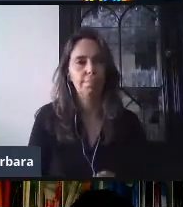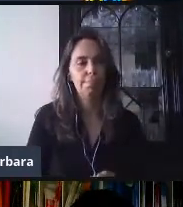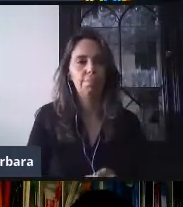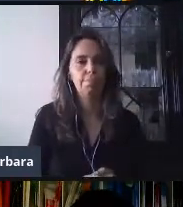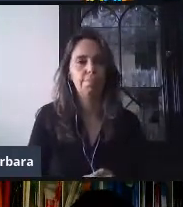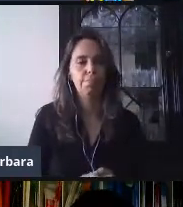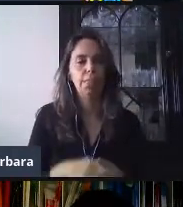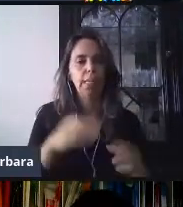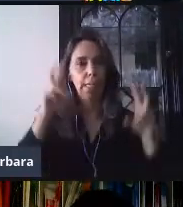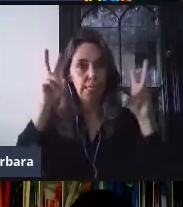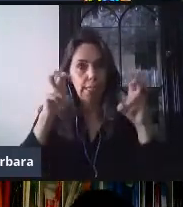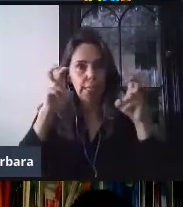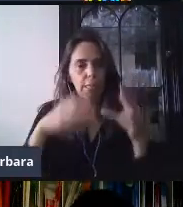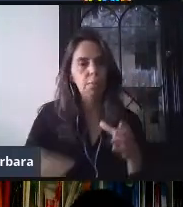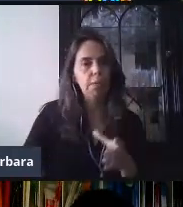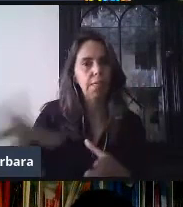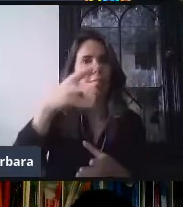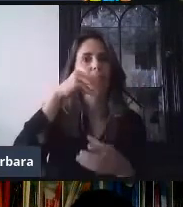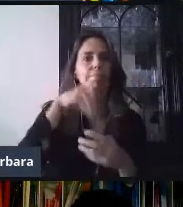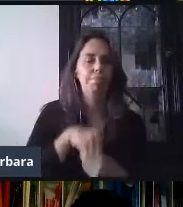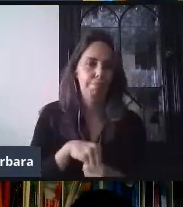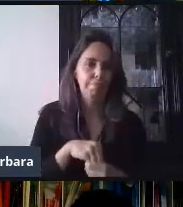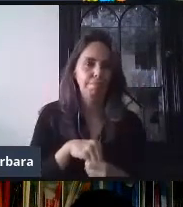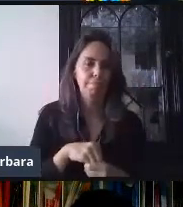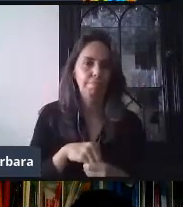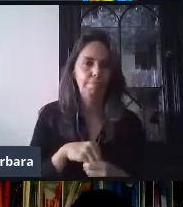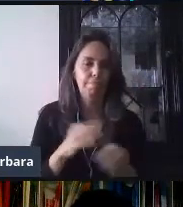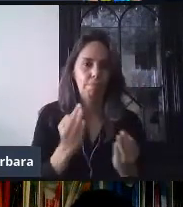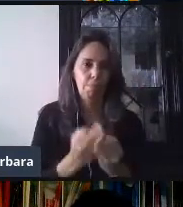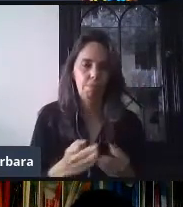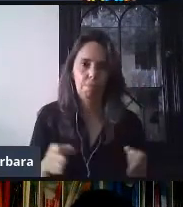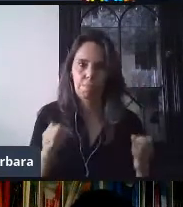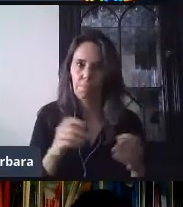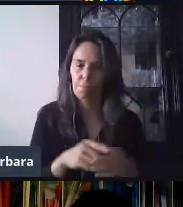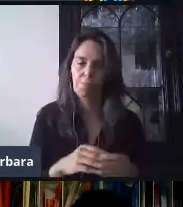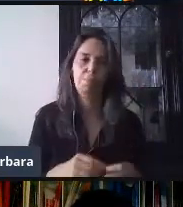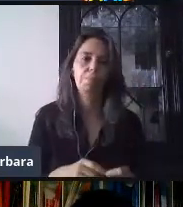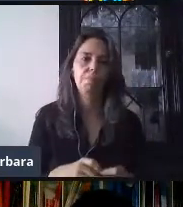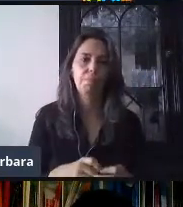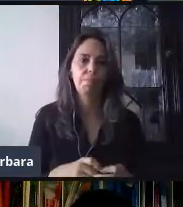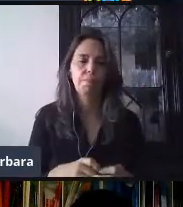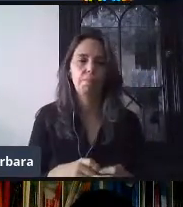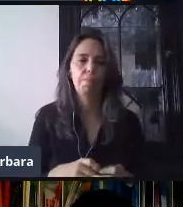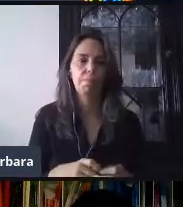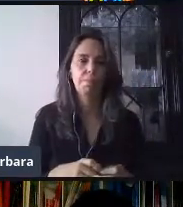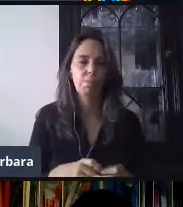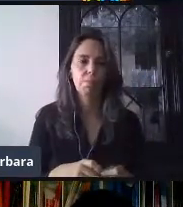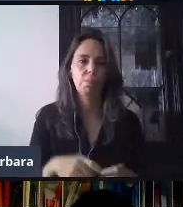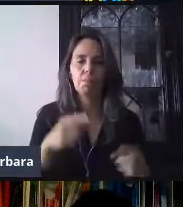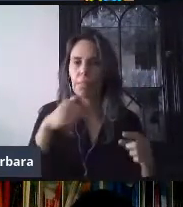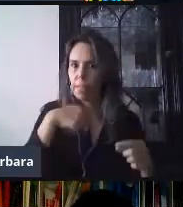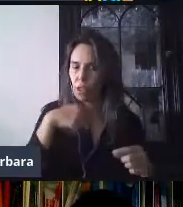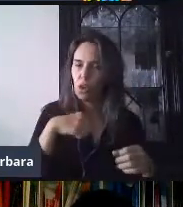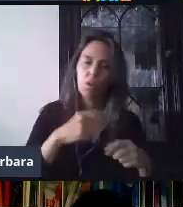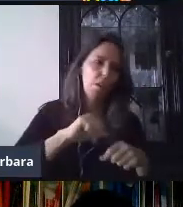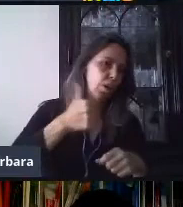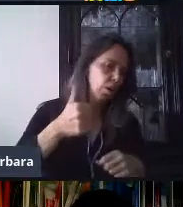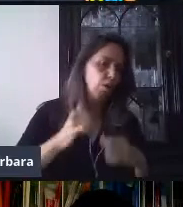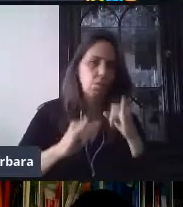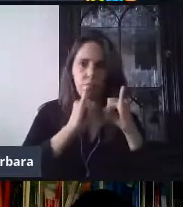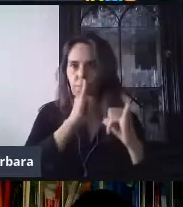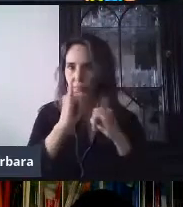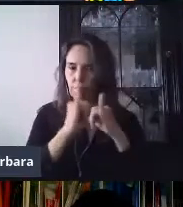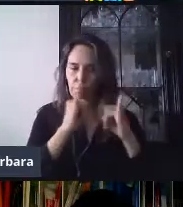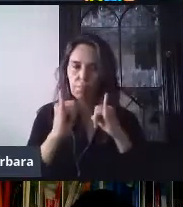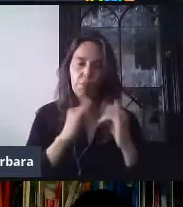inclusión. Yo creo que sí es muy importante. Así que, pues, vamos a tener a lo largo de estas sesiones a Bárbara y a diferentes intérpretes